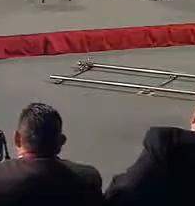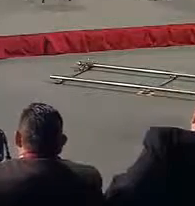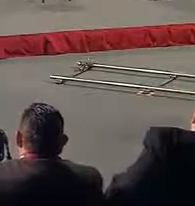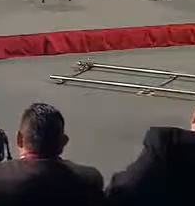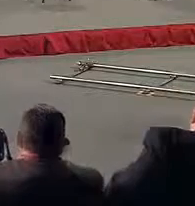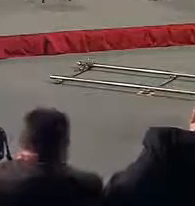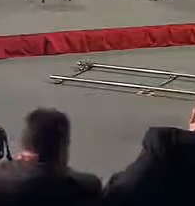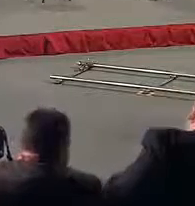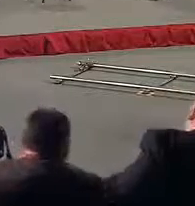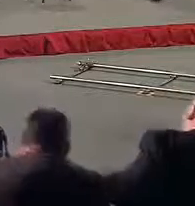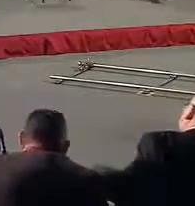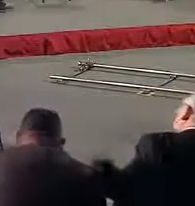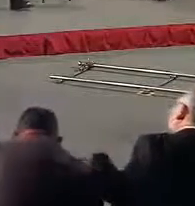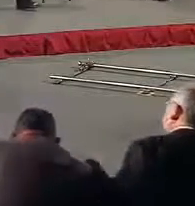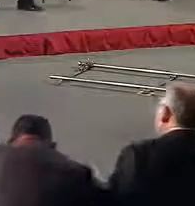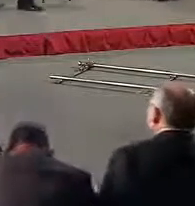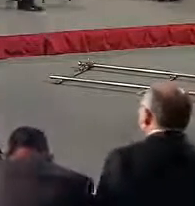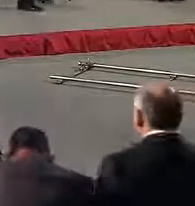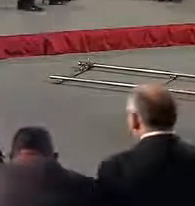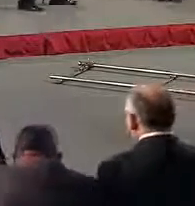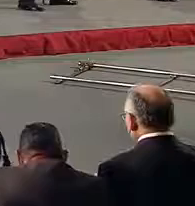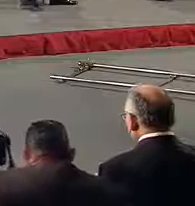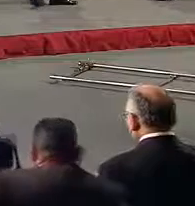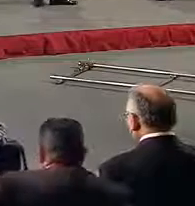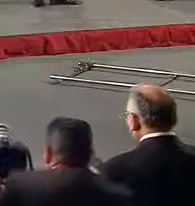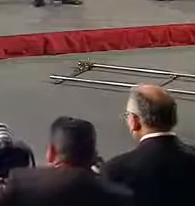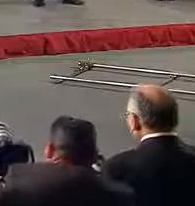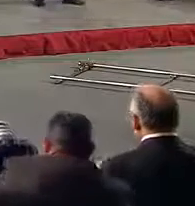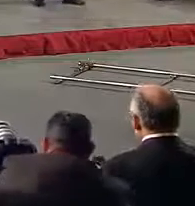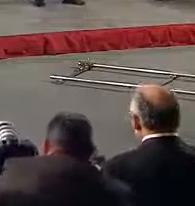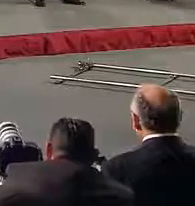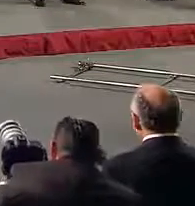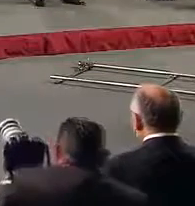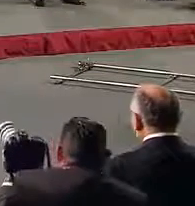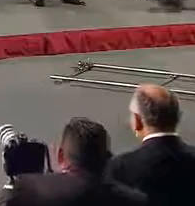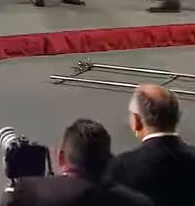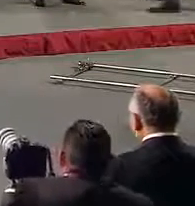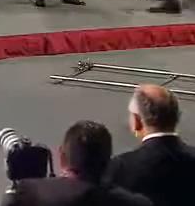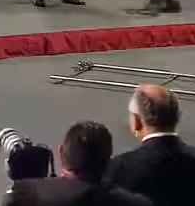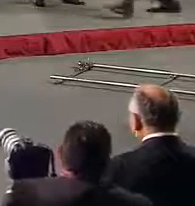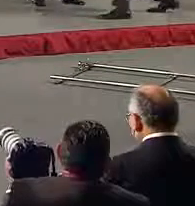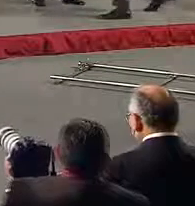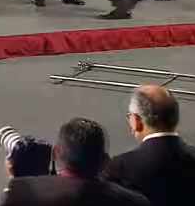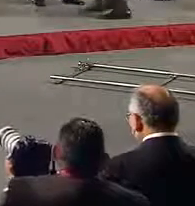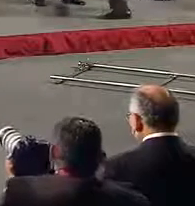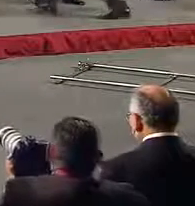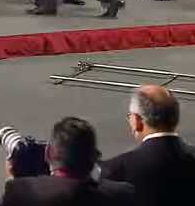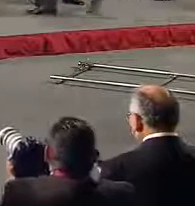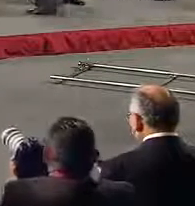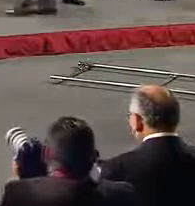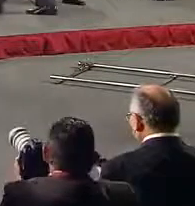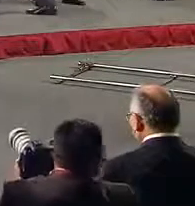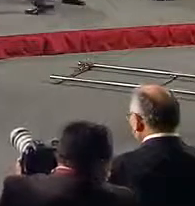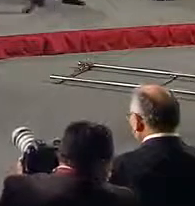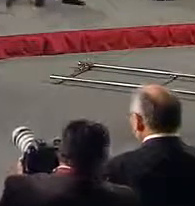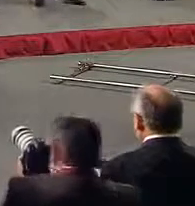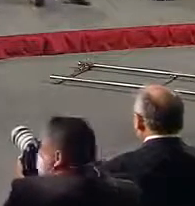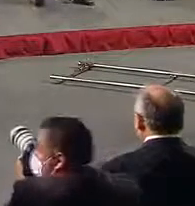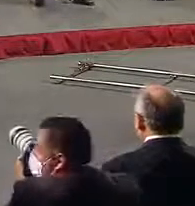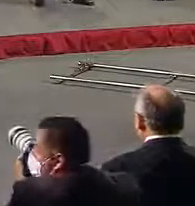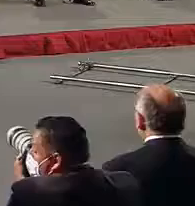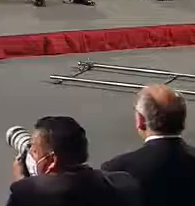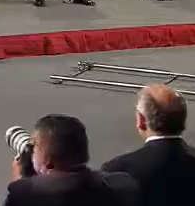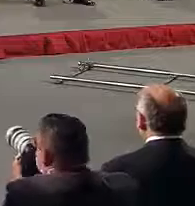Petrirena en la voz del ingeniero Javier Jiménez Espriú, Premio Nacional de Ingeniería 2008.